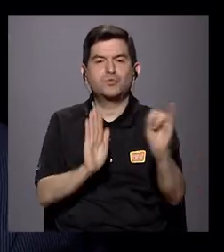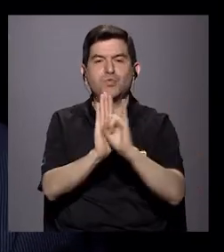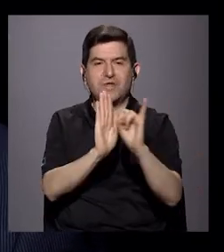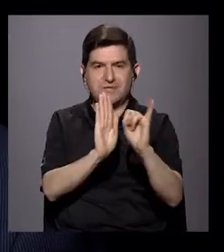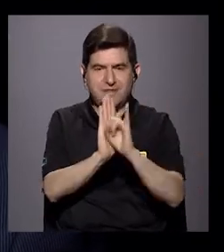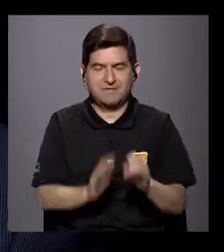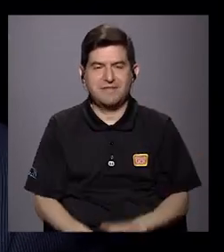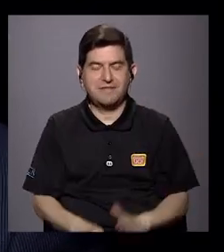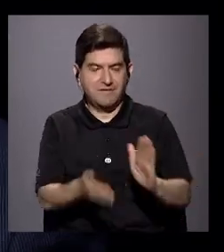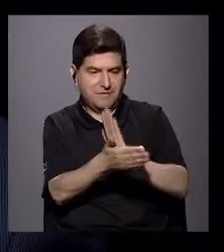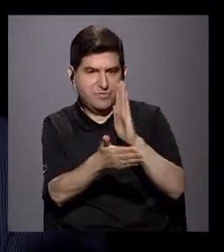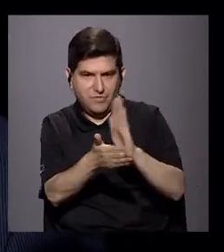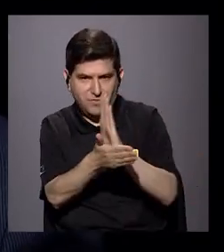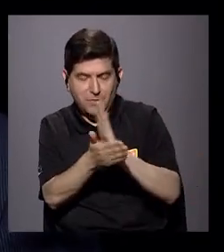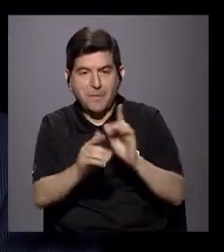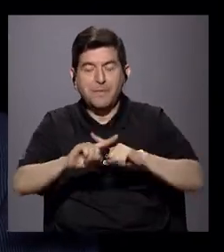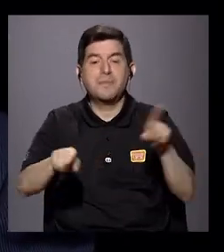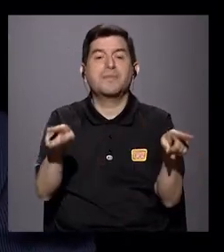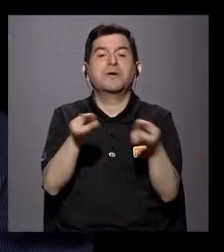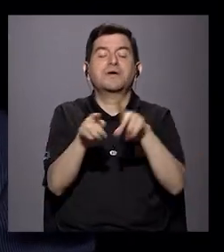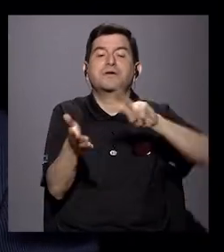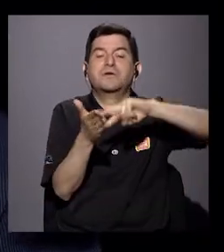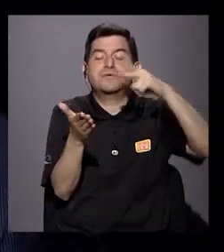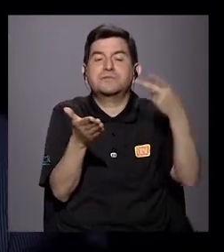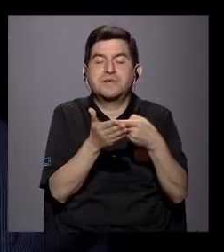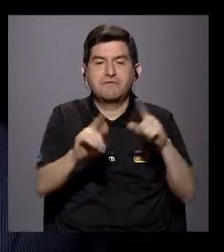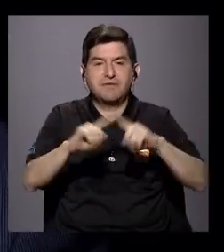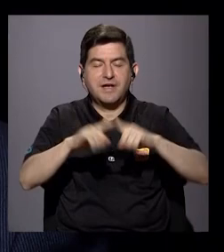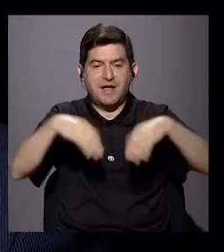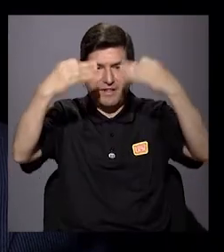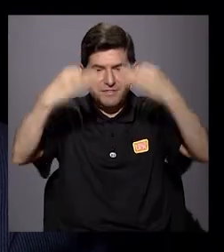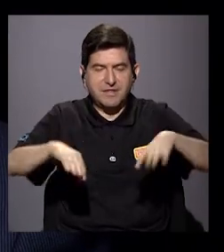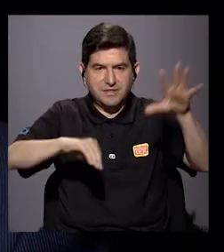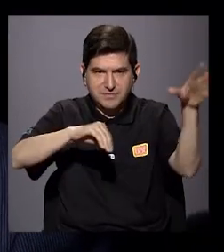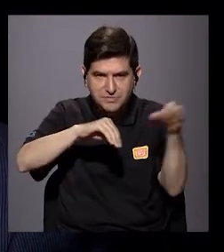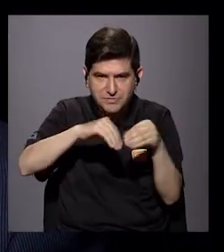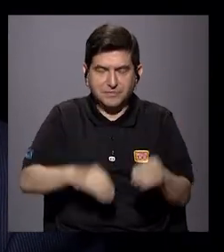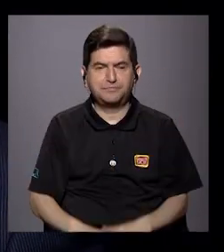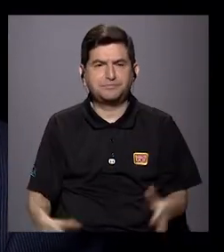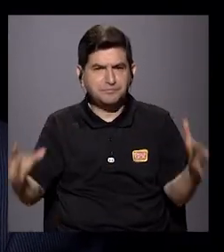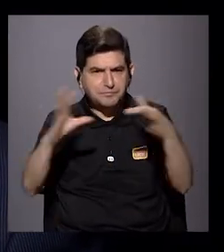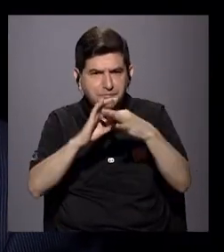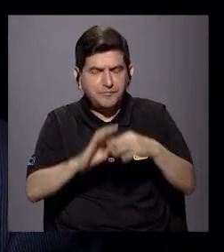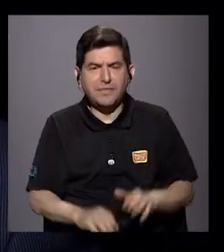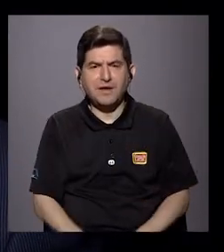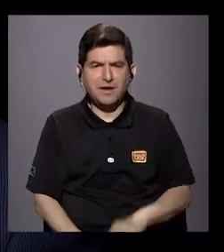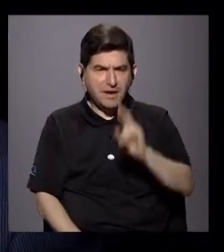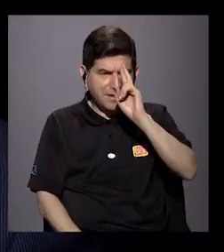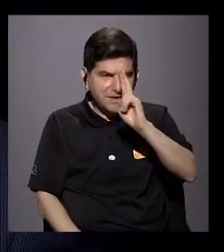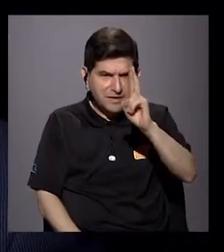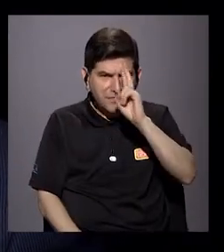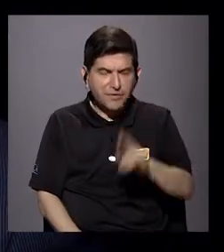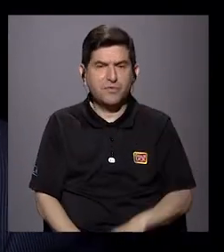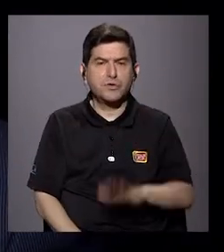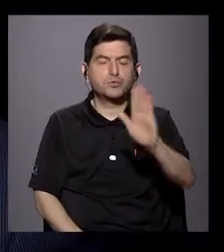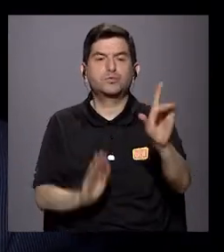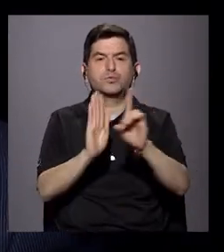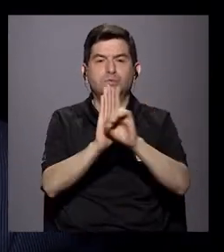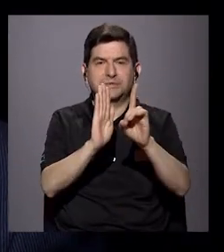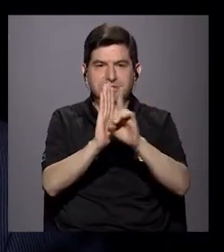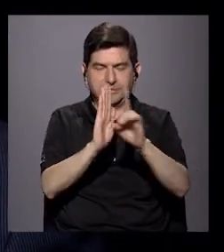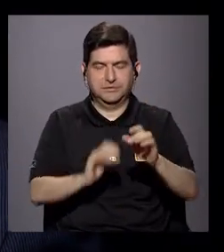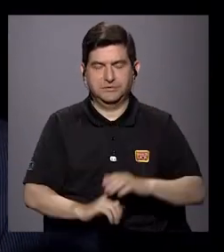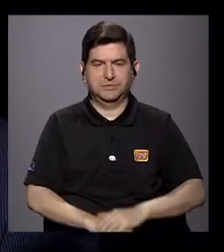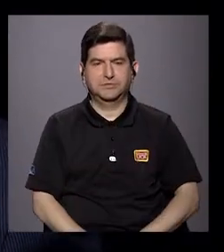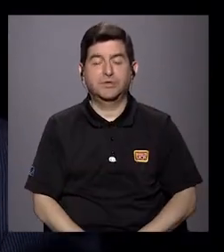identidad en los documentos, pero esto también significa una serie de medidas adicionales que tienen que ver con el reconocimiento de sus derechos,